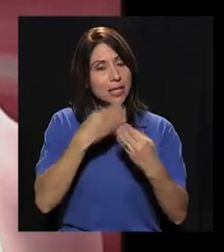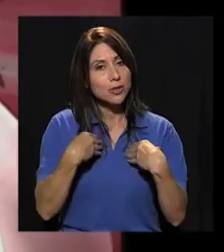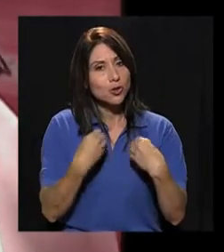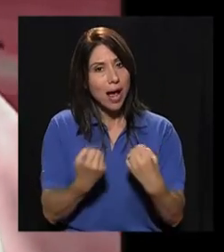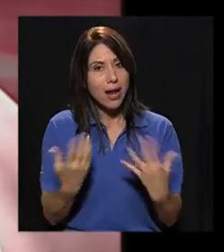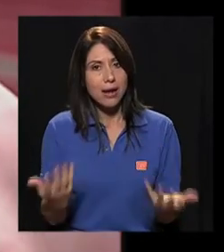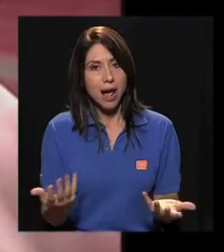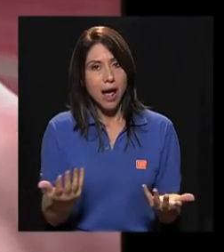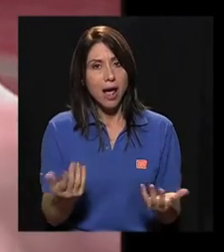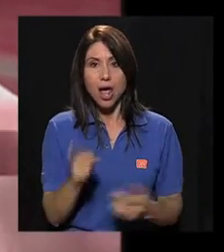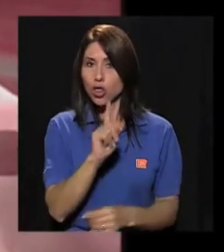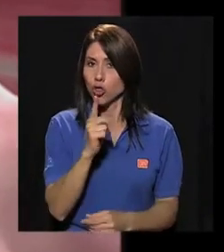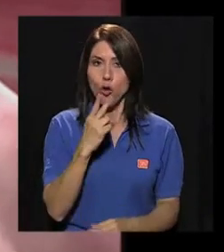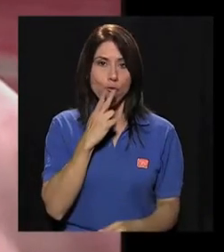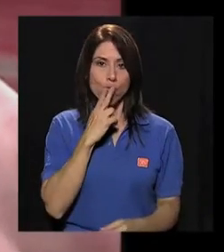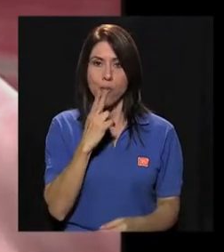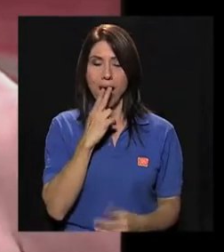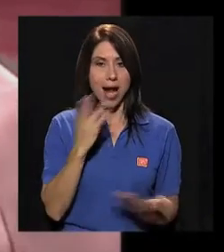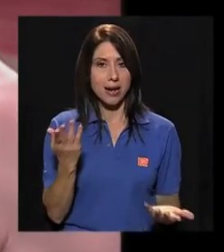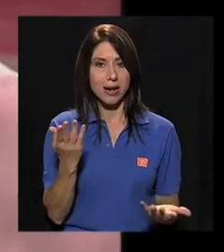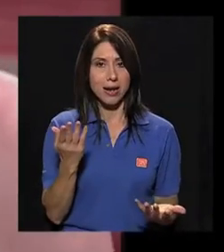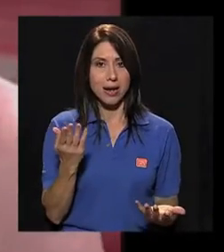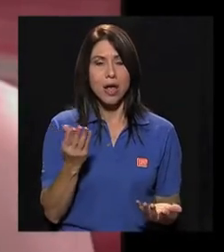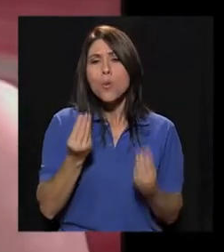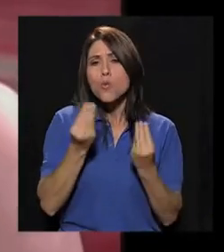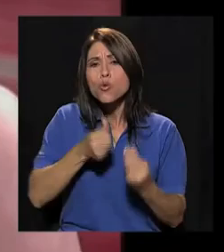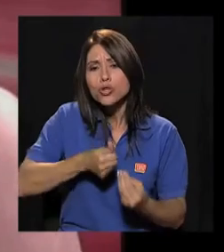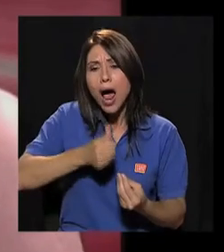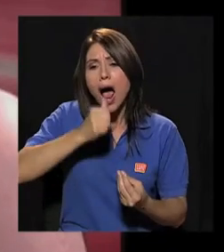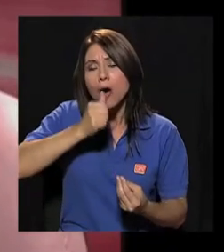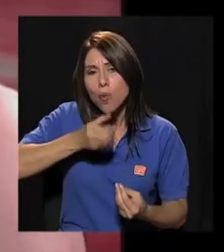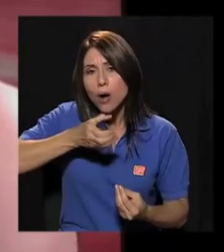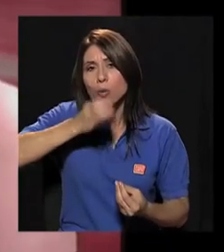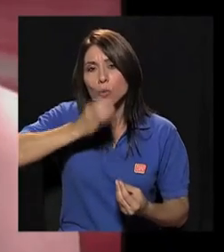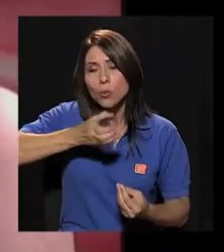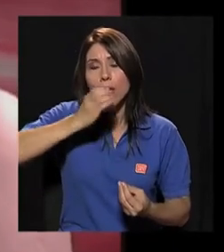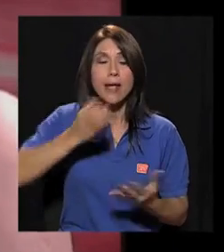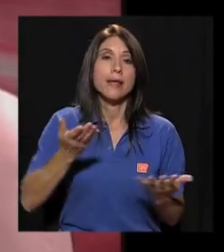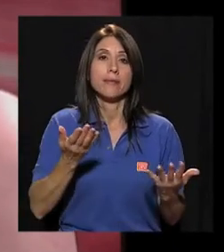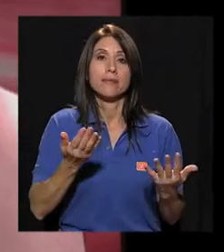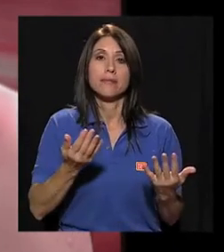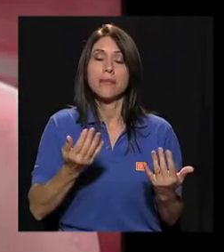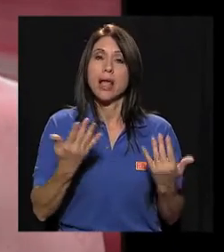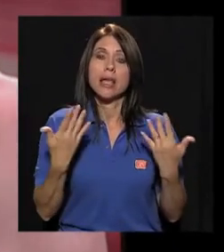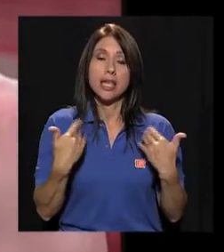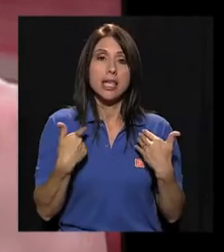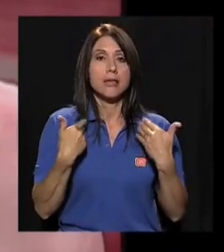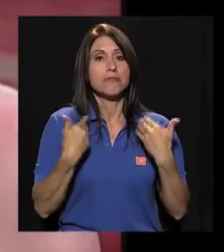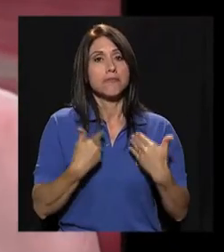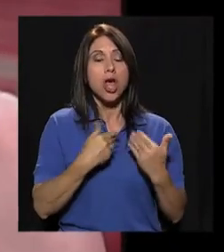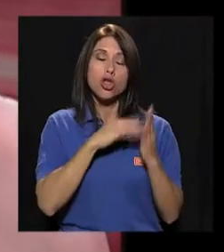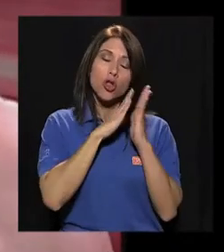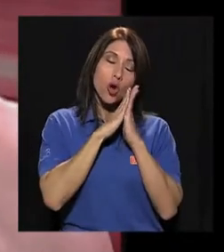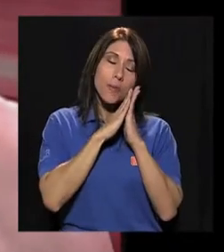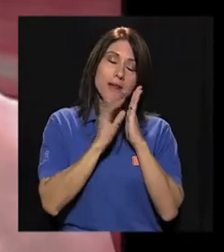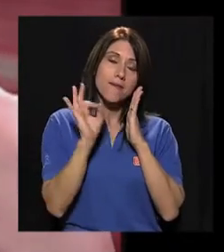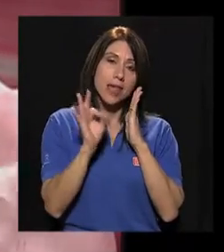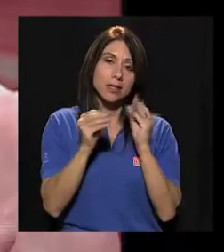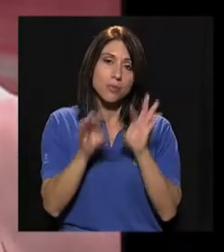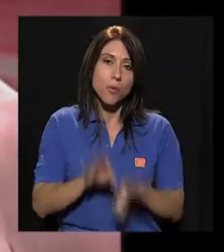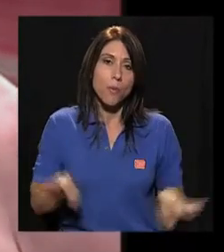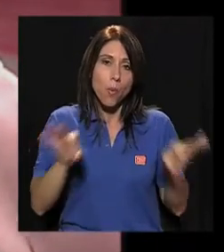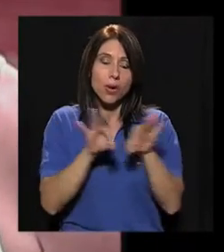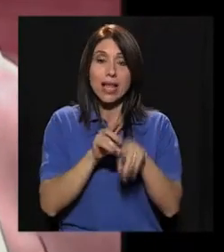solo el ejercicio, sino alimentación sana. No fumar, tomar mucha agua. Mantenerme,